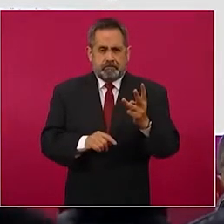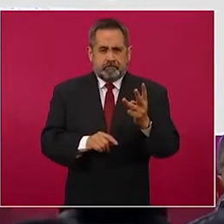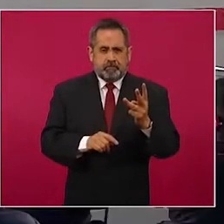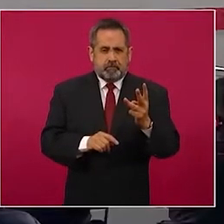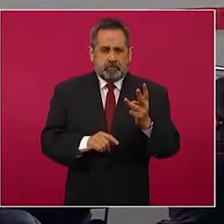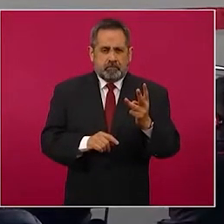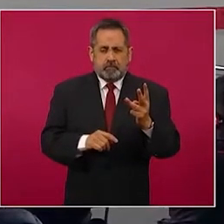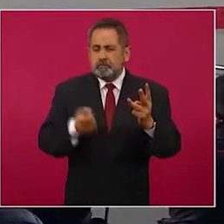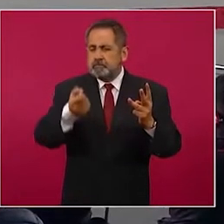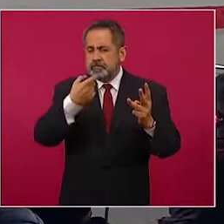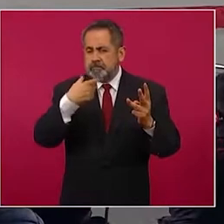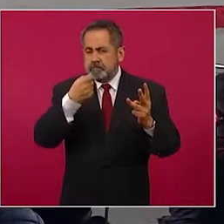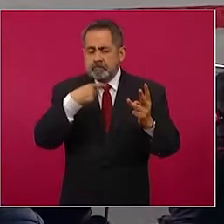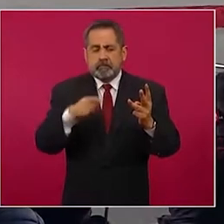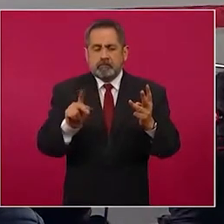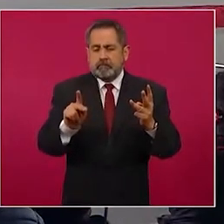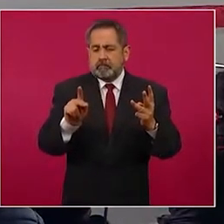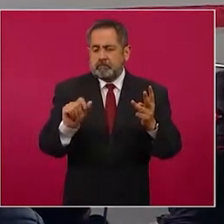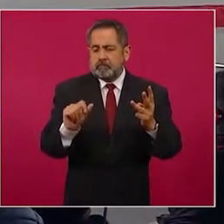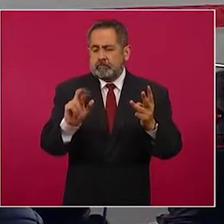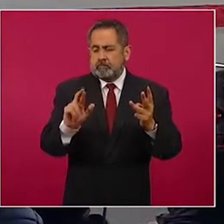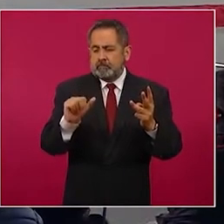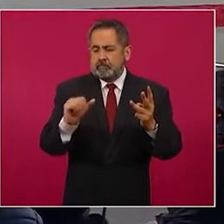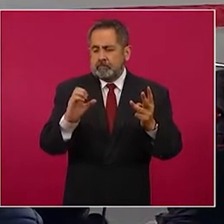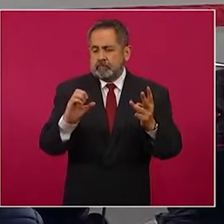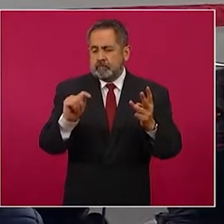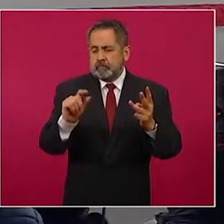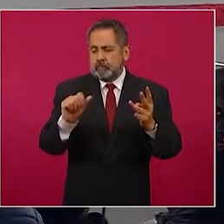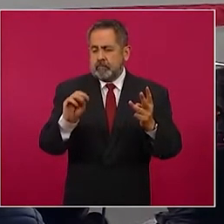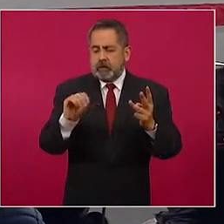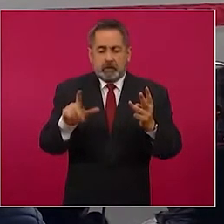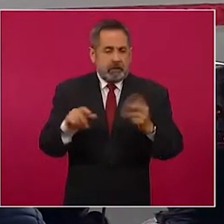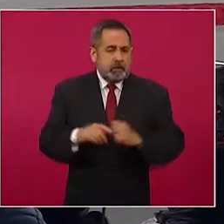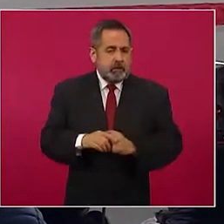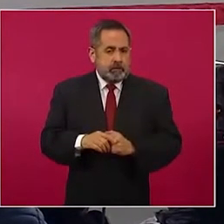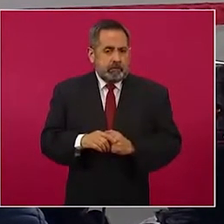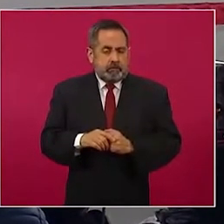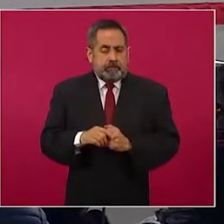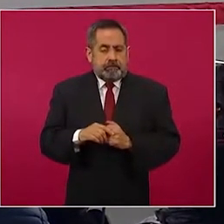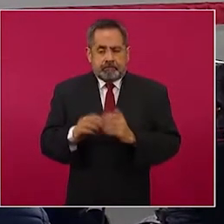tomen paracetamol, permanezcan en su casa,